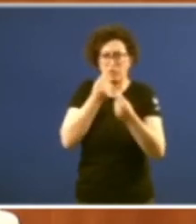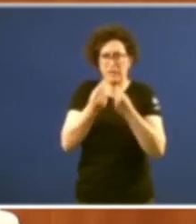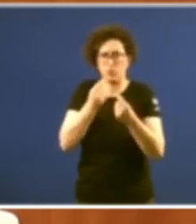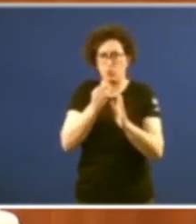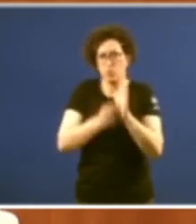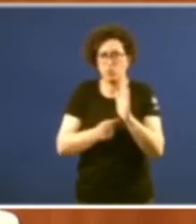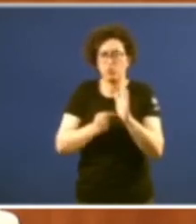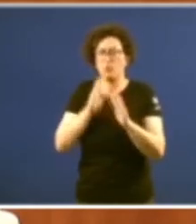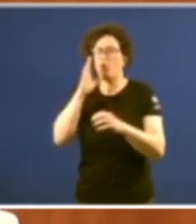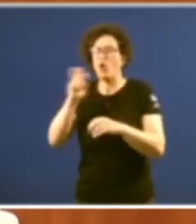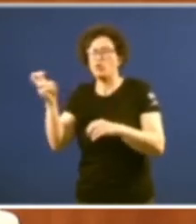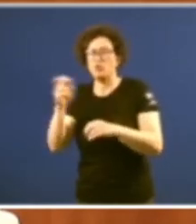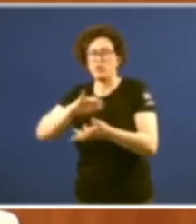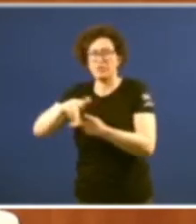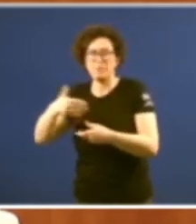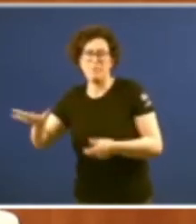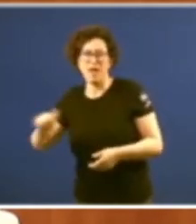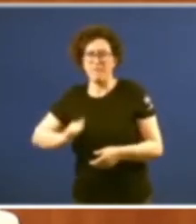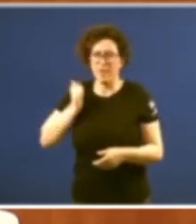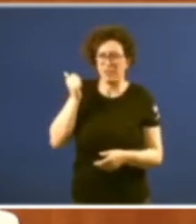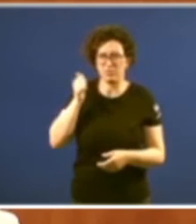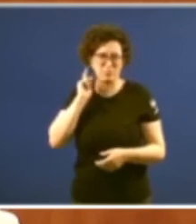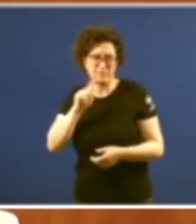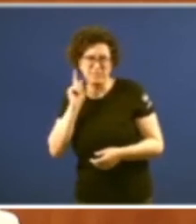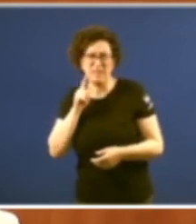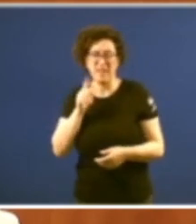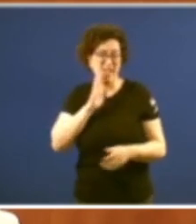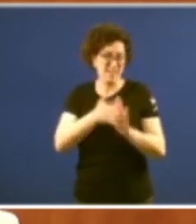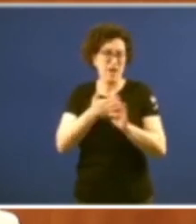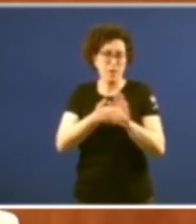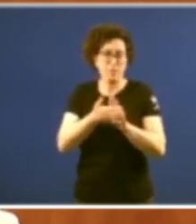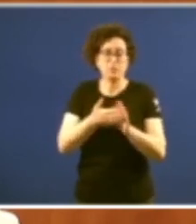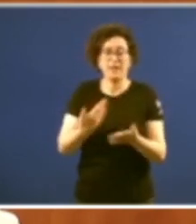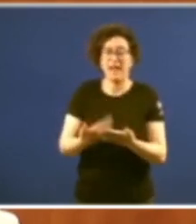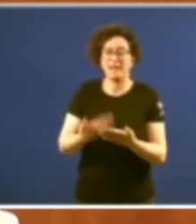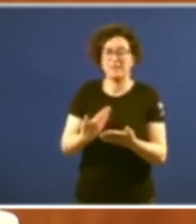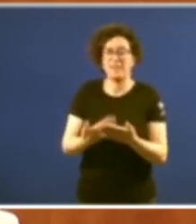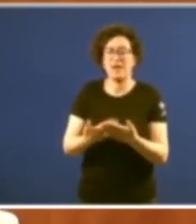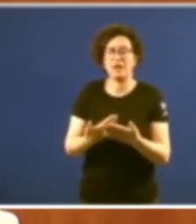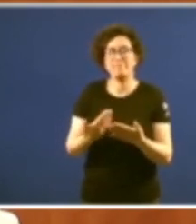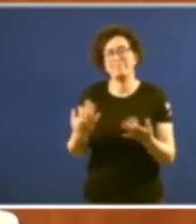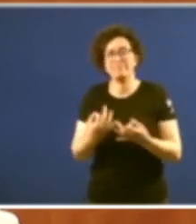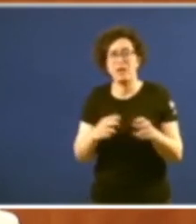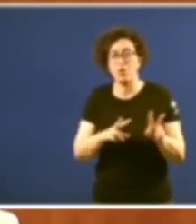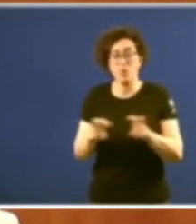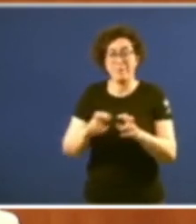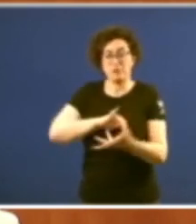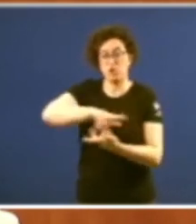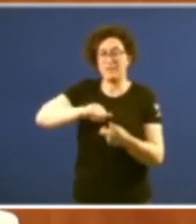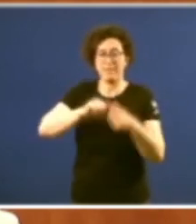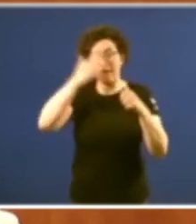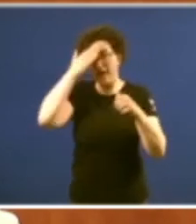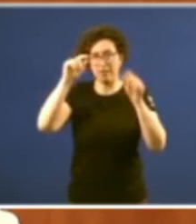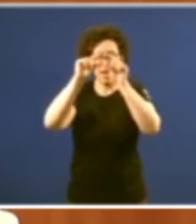news e os bulos dos que falábamos a garantía que ofrecen as novas que aparecen nas cabeceiras